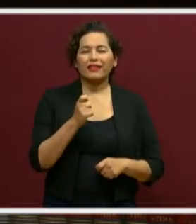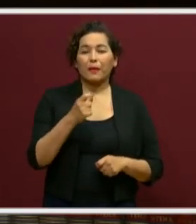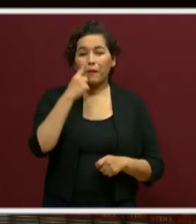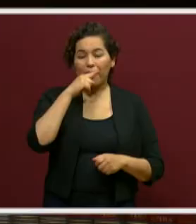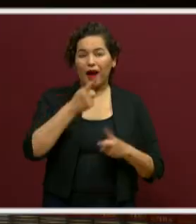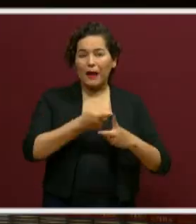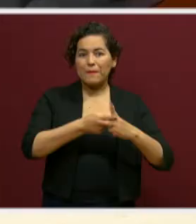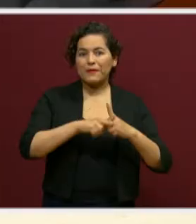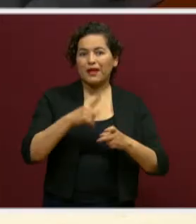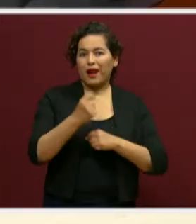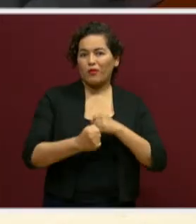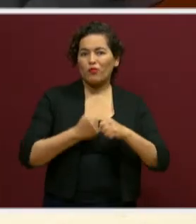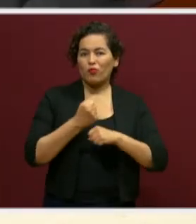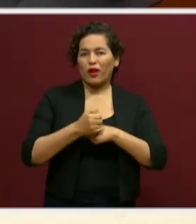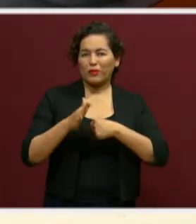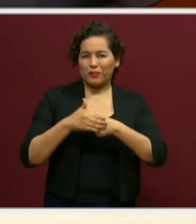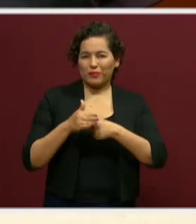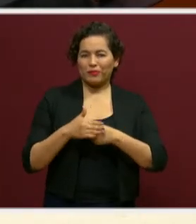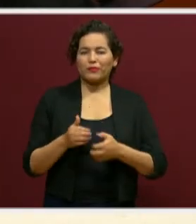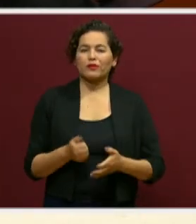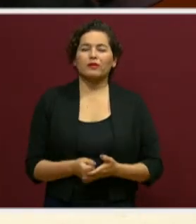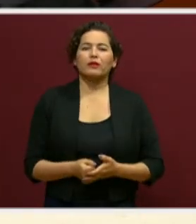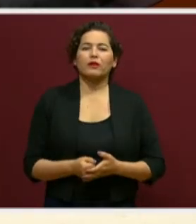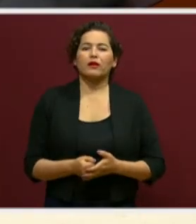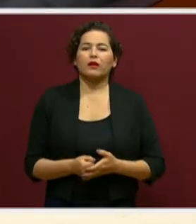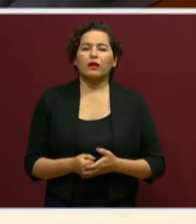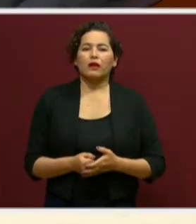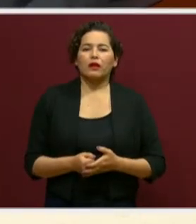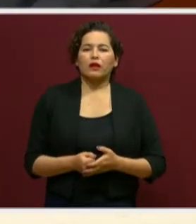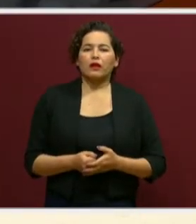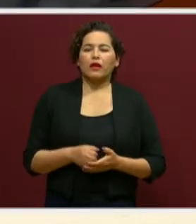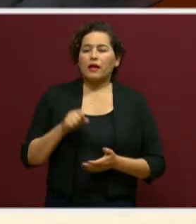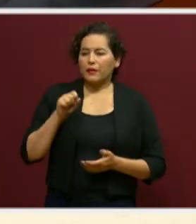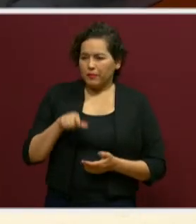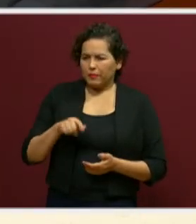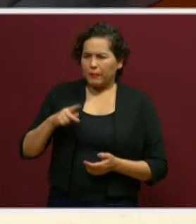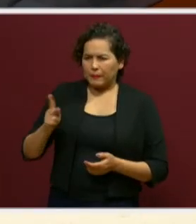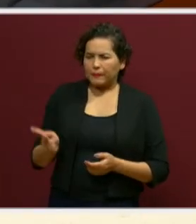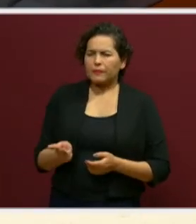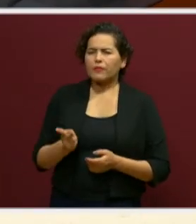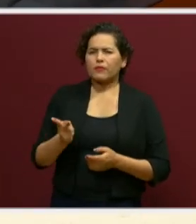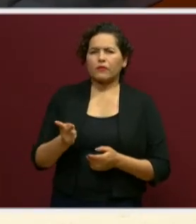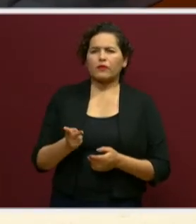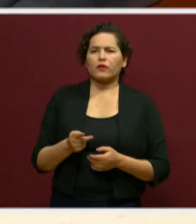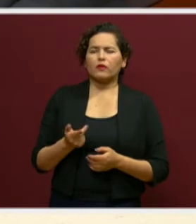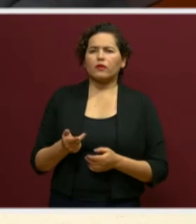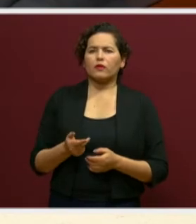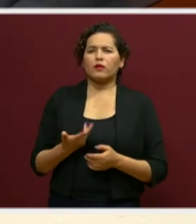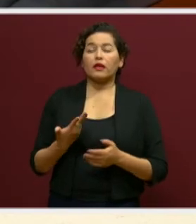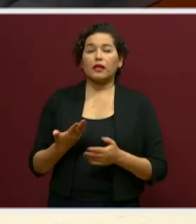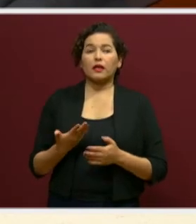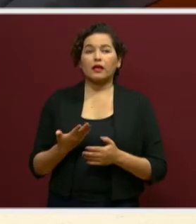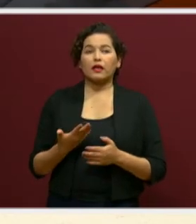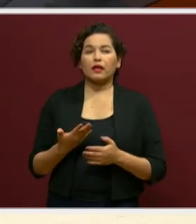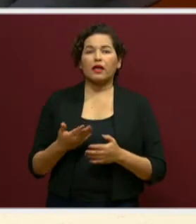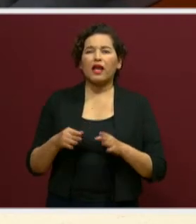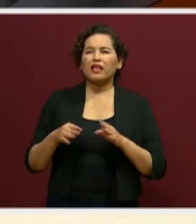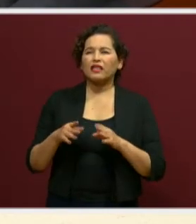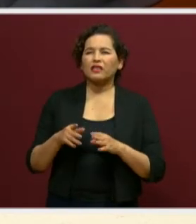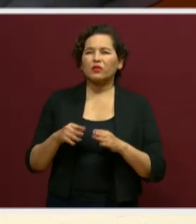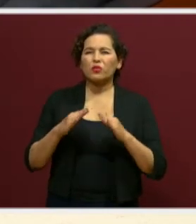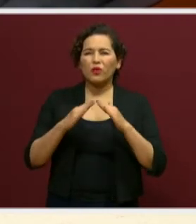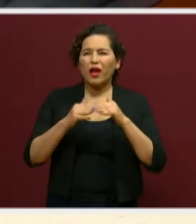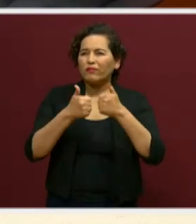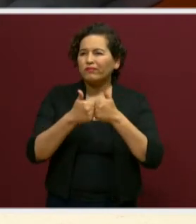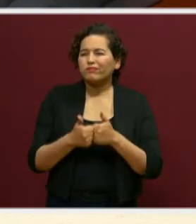escolar. Así es. Y bueno, también se les preguntó, durante el aislamiento preventivo por COVID-19, ¿cómo te has sentido?